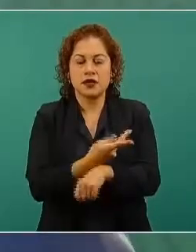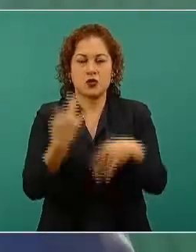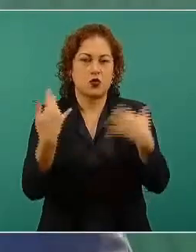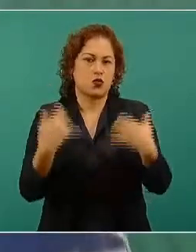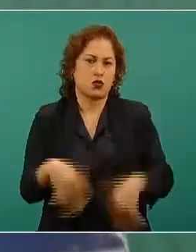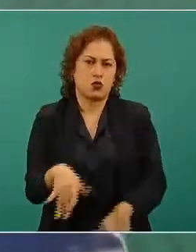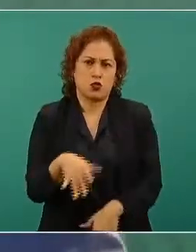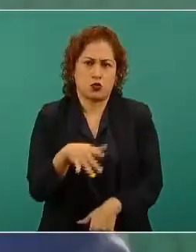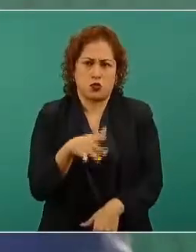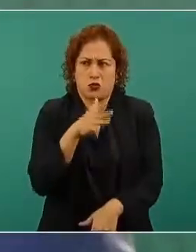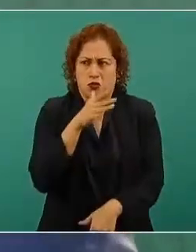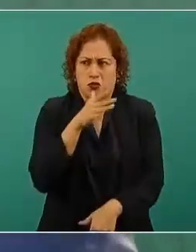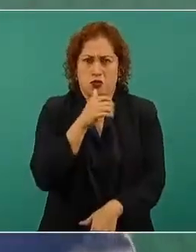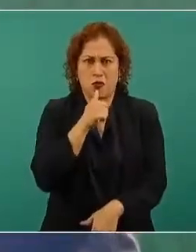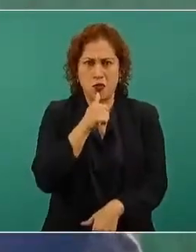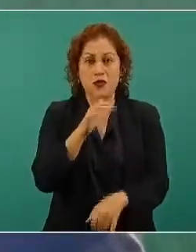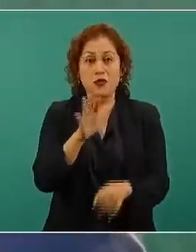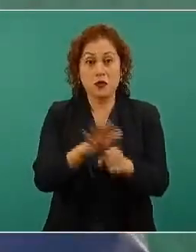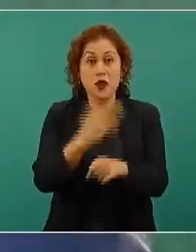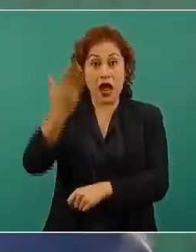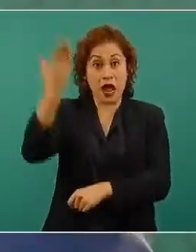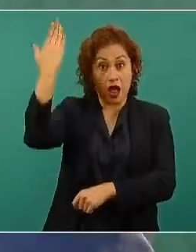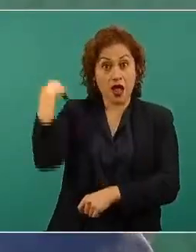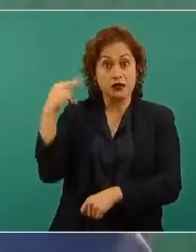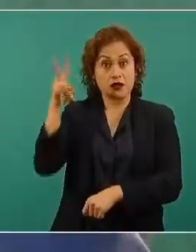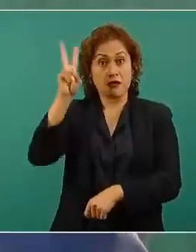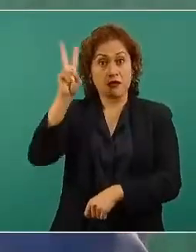calumniaban difamaban